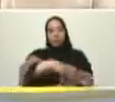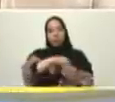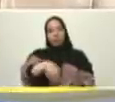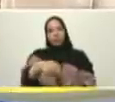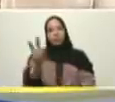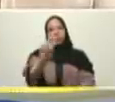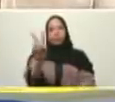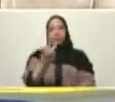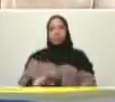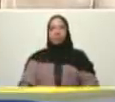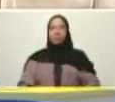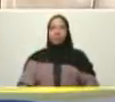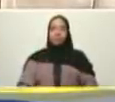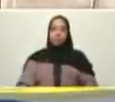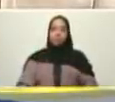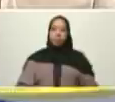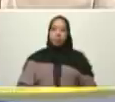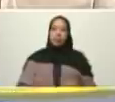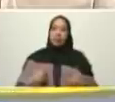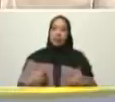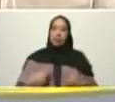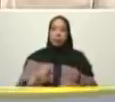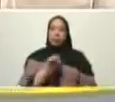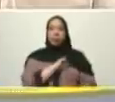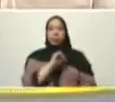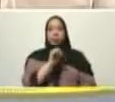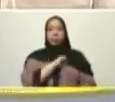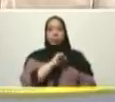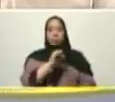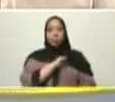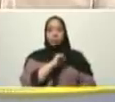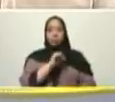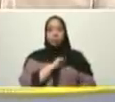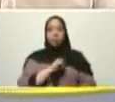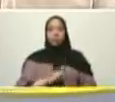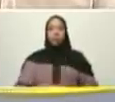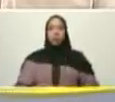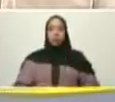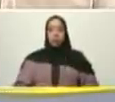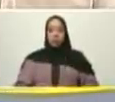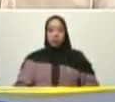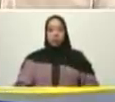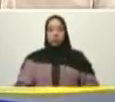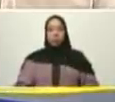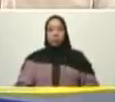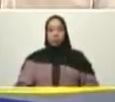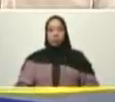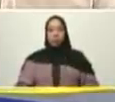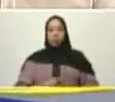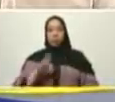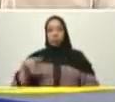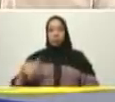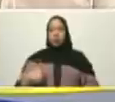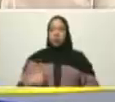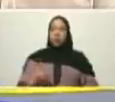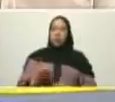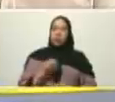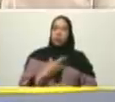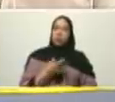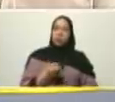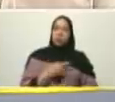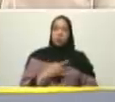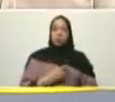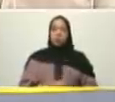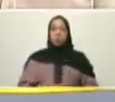la angustia que lo movía él el dolor que lo movía él que es nuestra angustia y nuestro